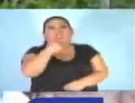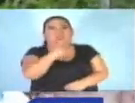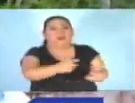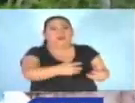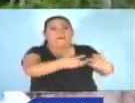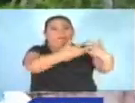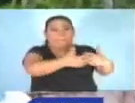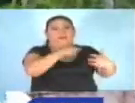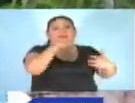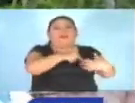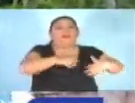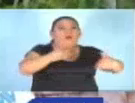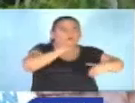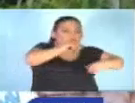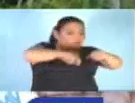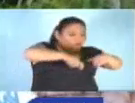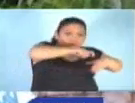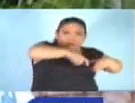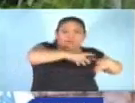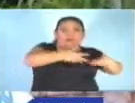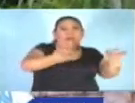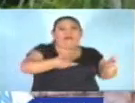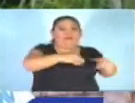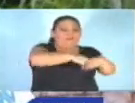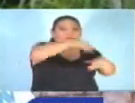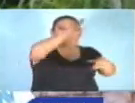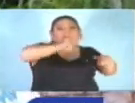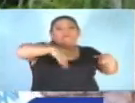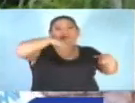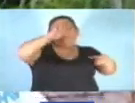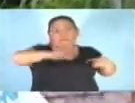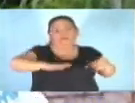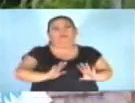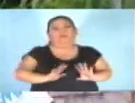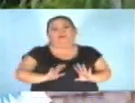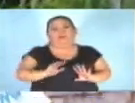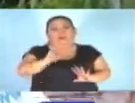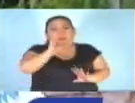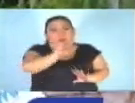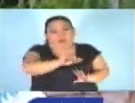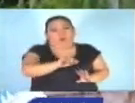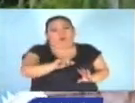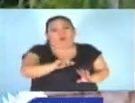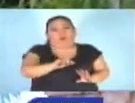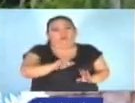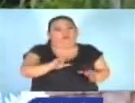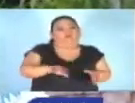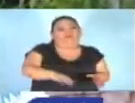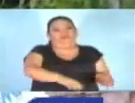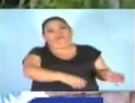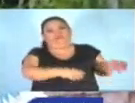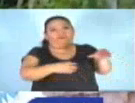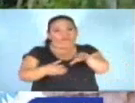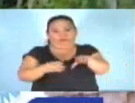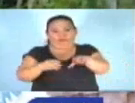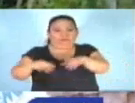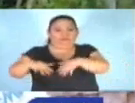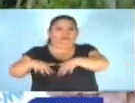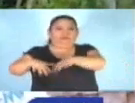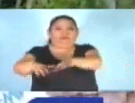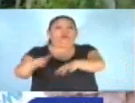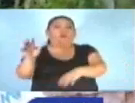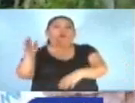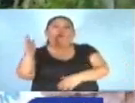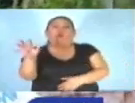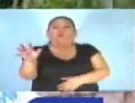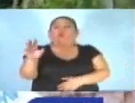vinculada al uso de pinturas, que son los que le dieron esa coloración carmesí